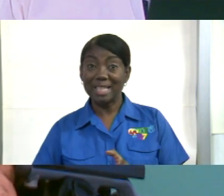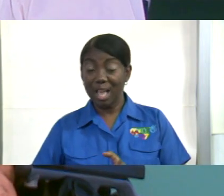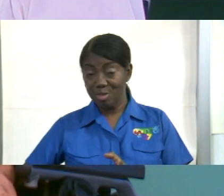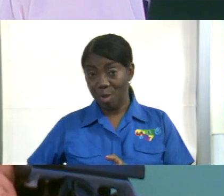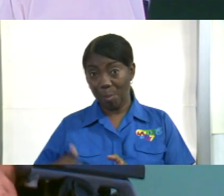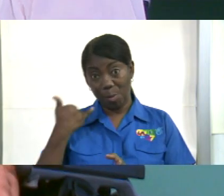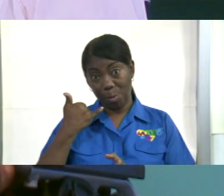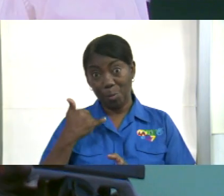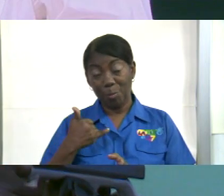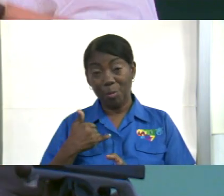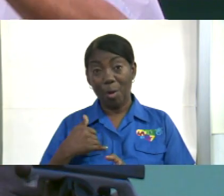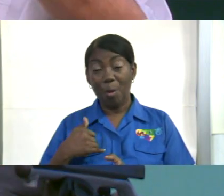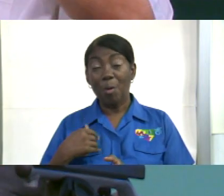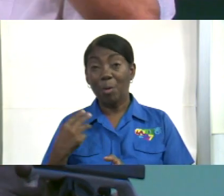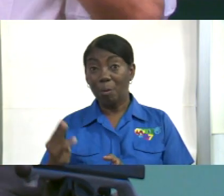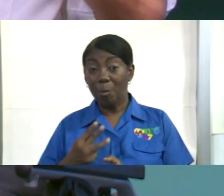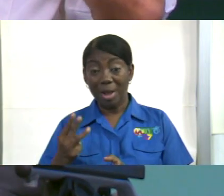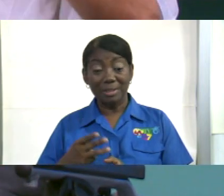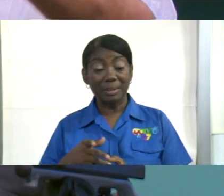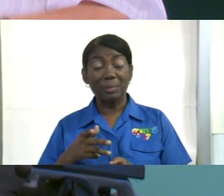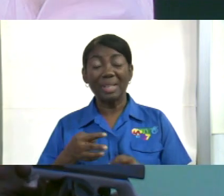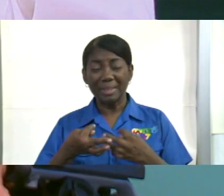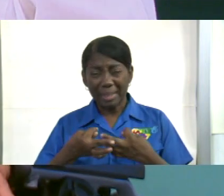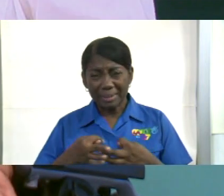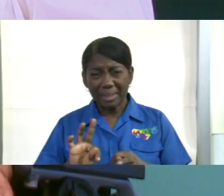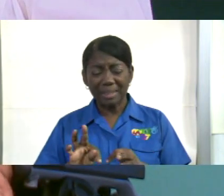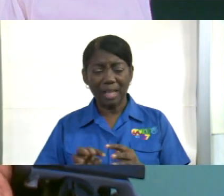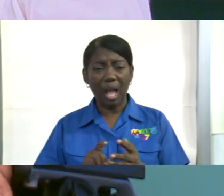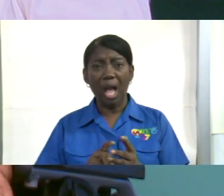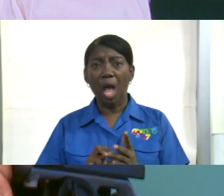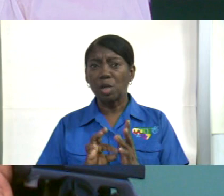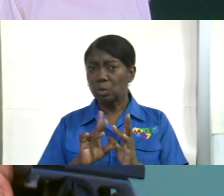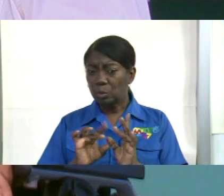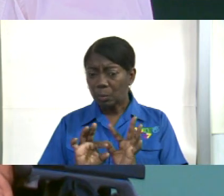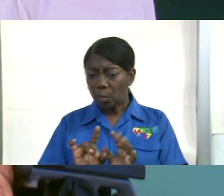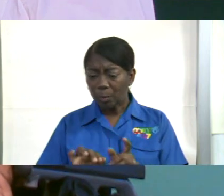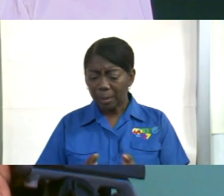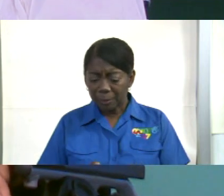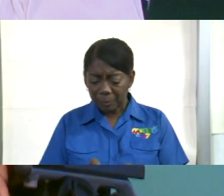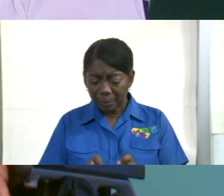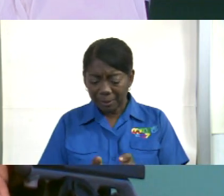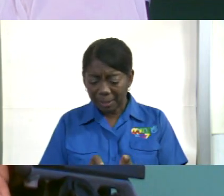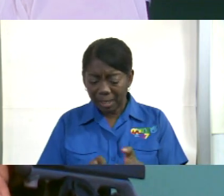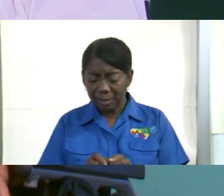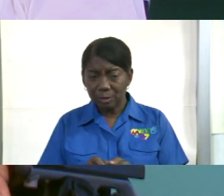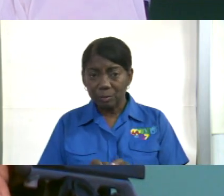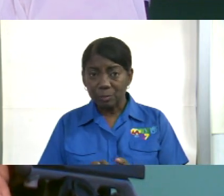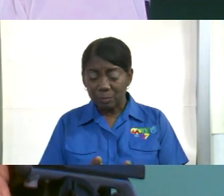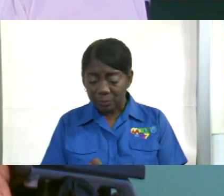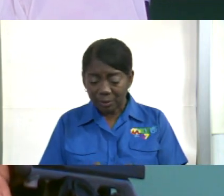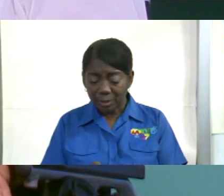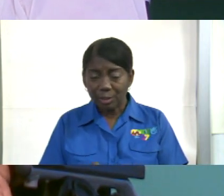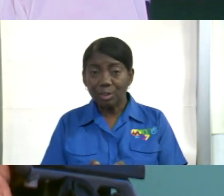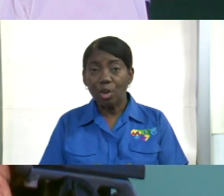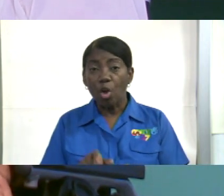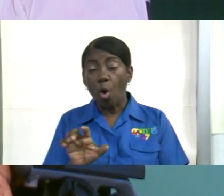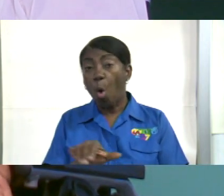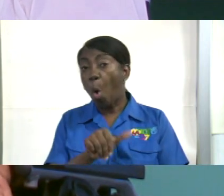mientras mueva todos los dedos, y si no, buscaremos otro mecanismo que hay hoy en día para